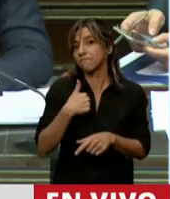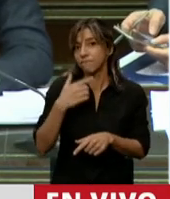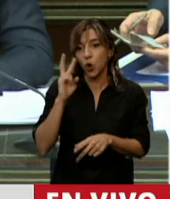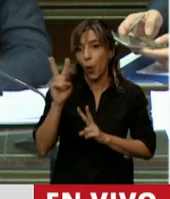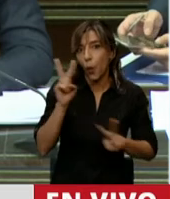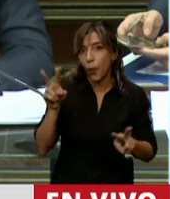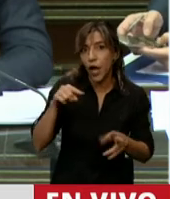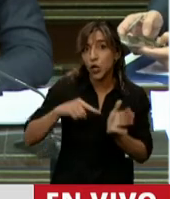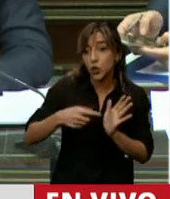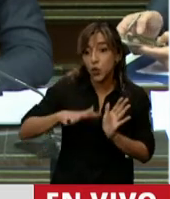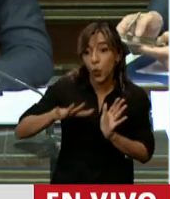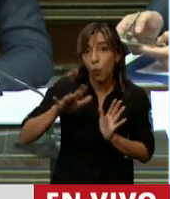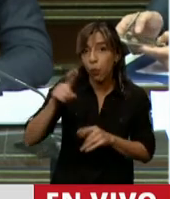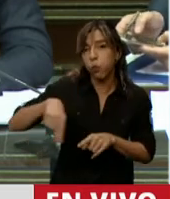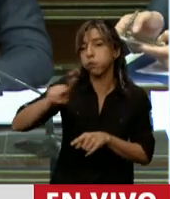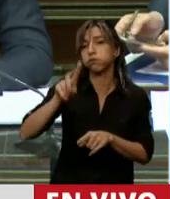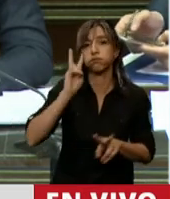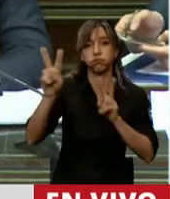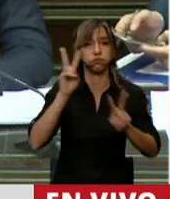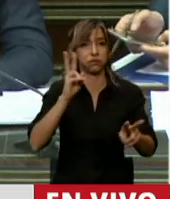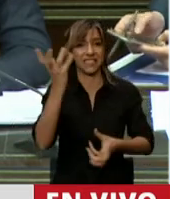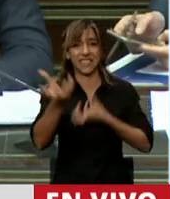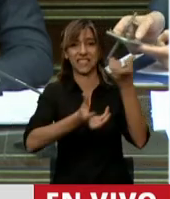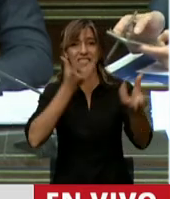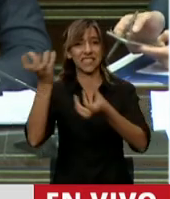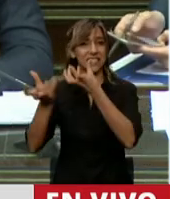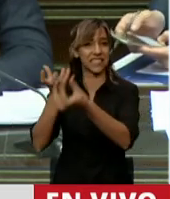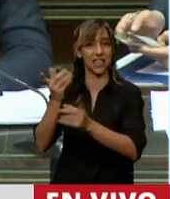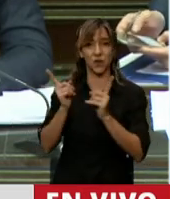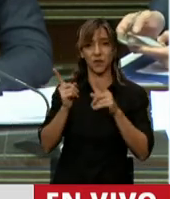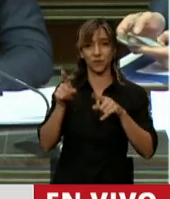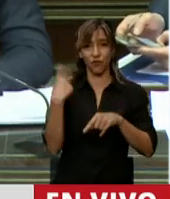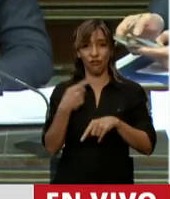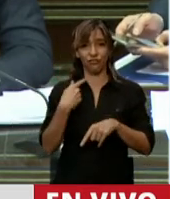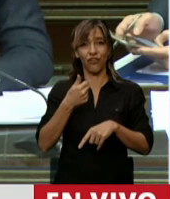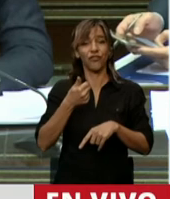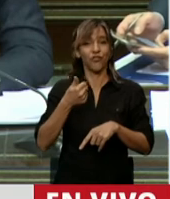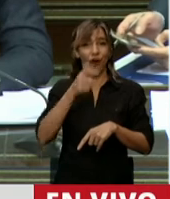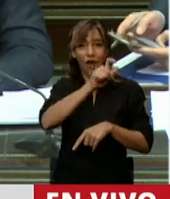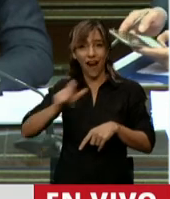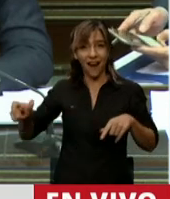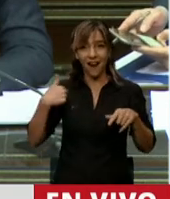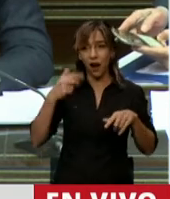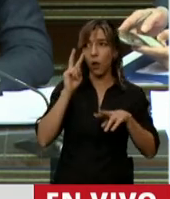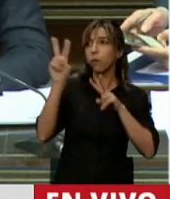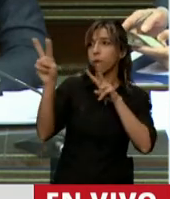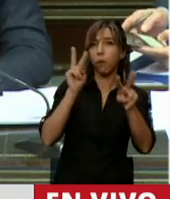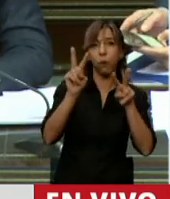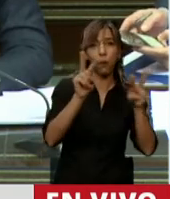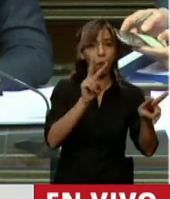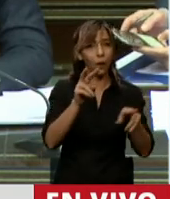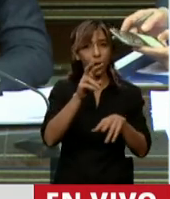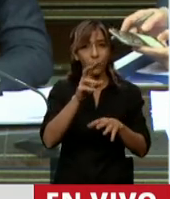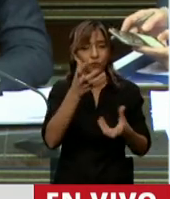incendios que se pueden ver desde nuestra costa y todavía hoy no podemos resolver